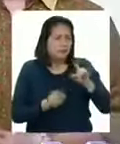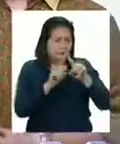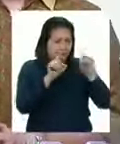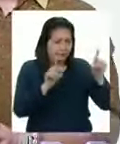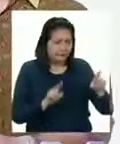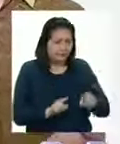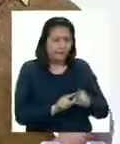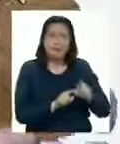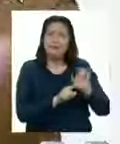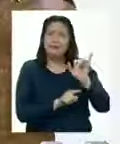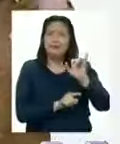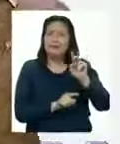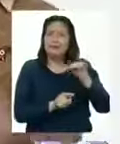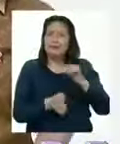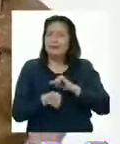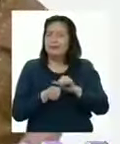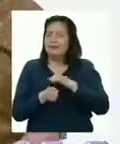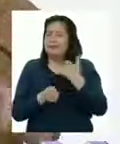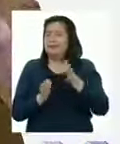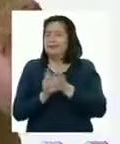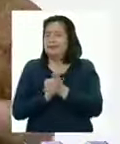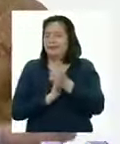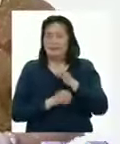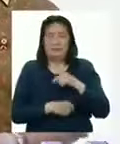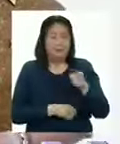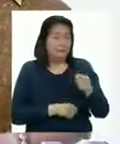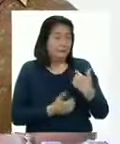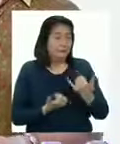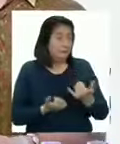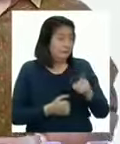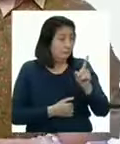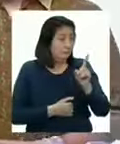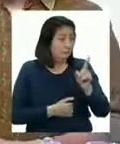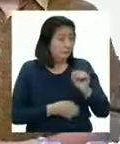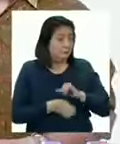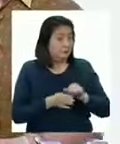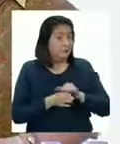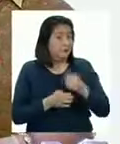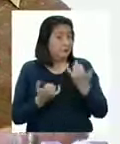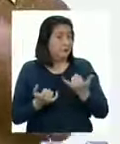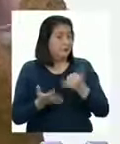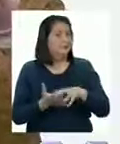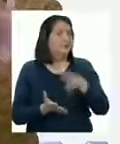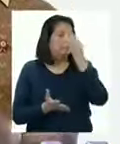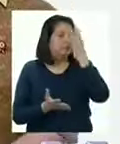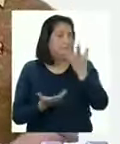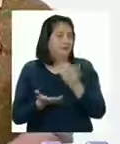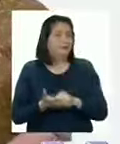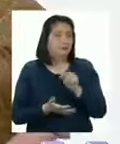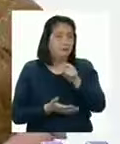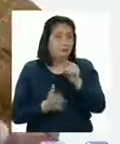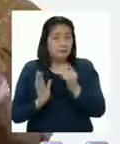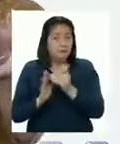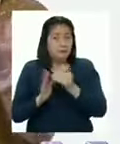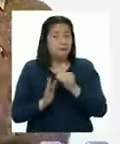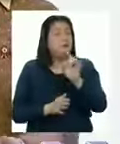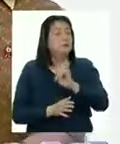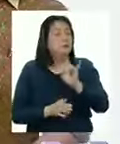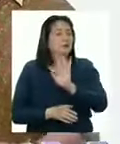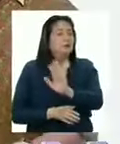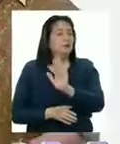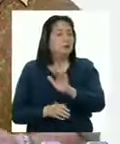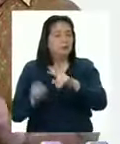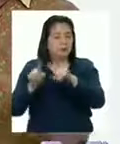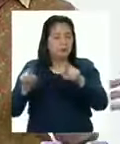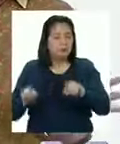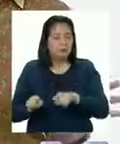yupana Y con práctica seremos expertos Así que no dejen de practicar todo lo aprendido el día de hoy Ustedes en casa pueden usar su